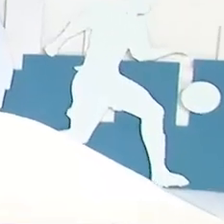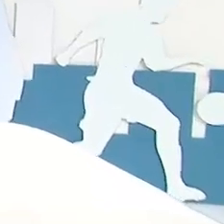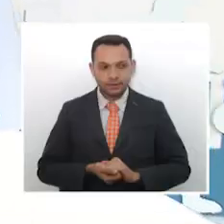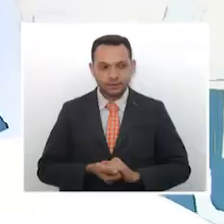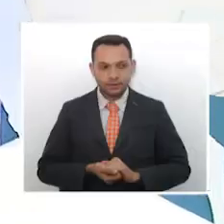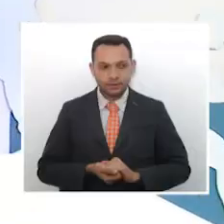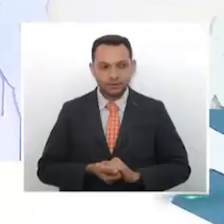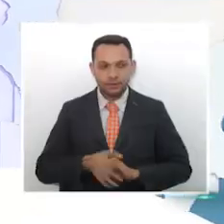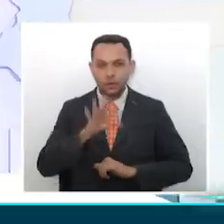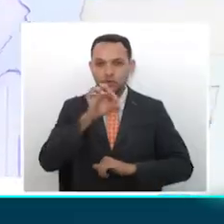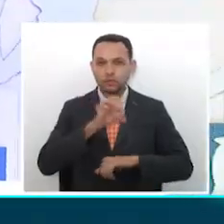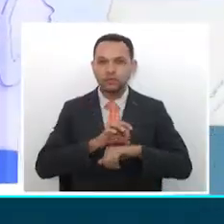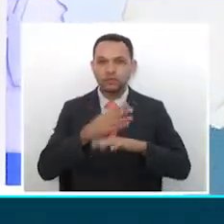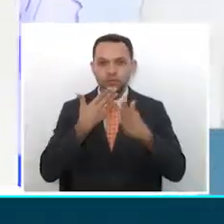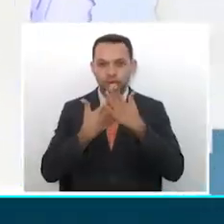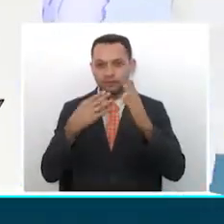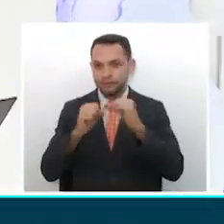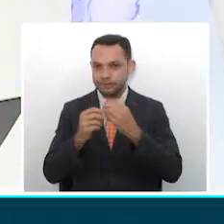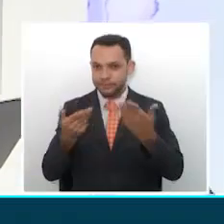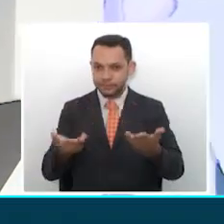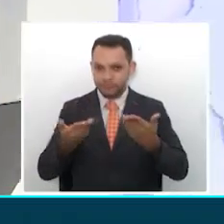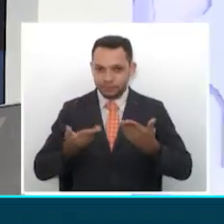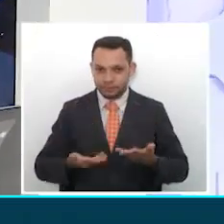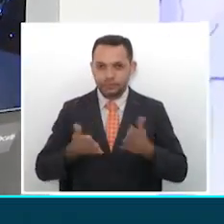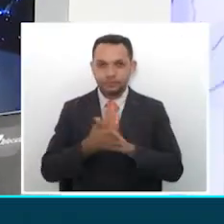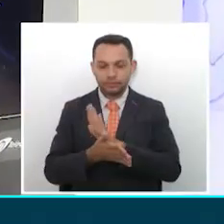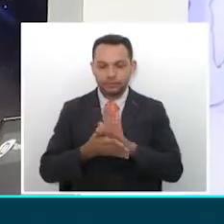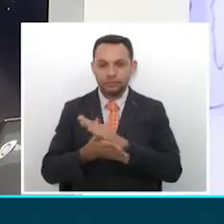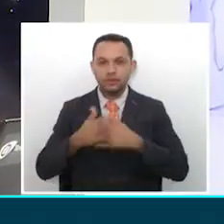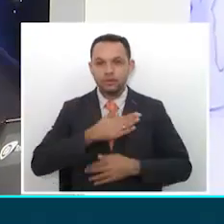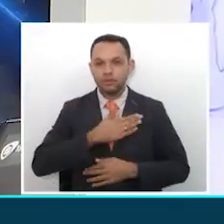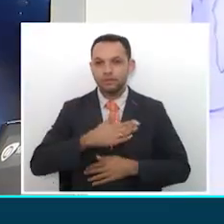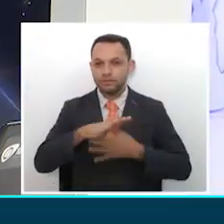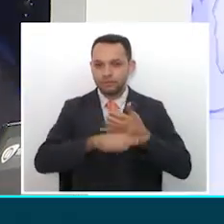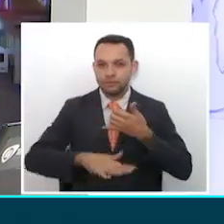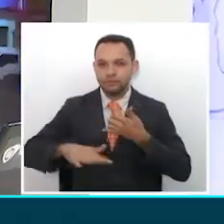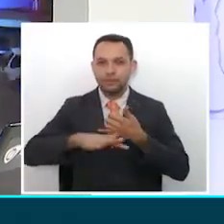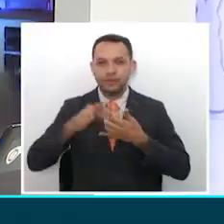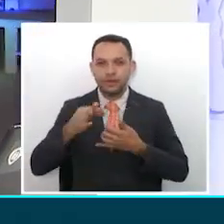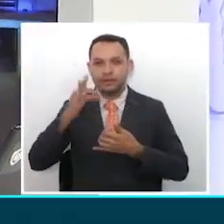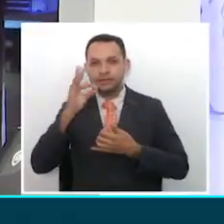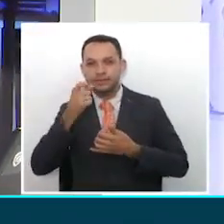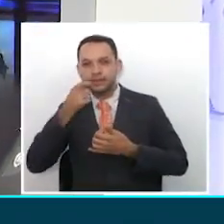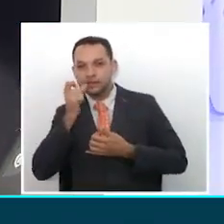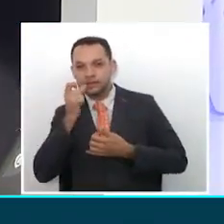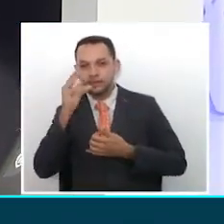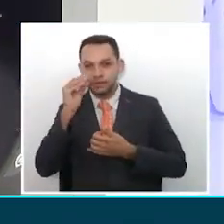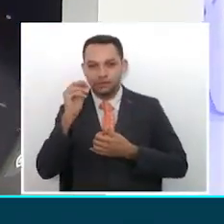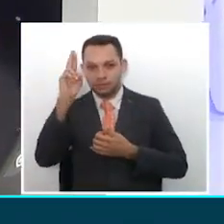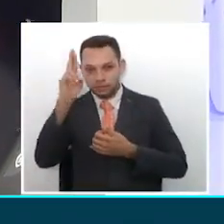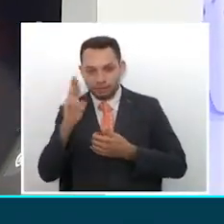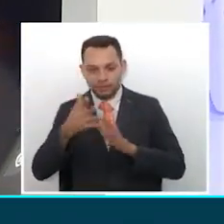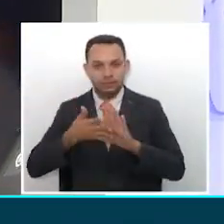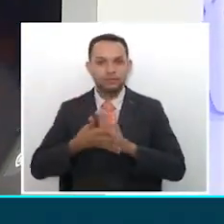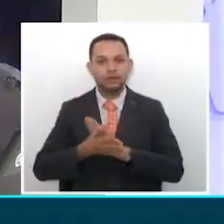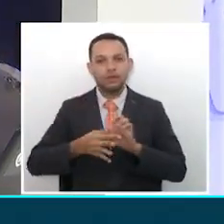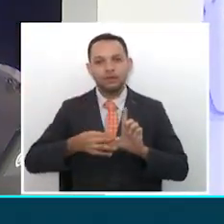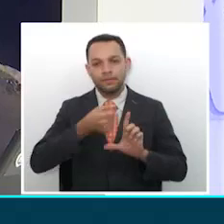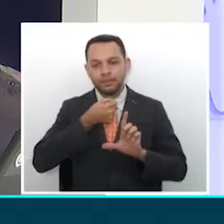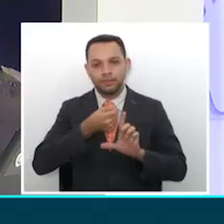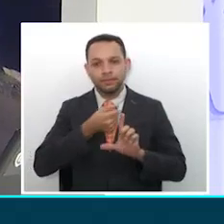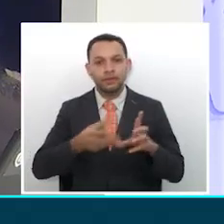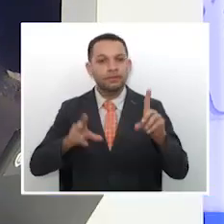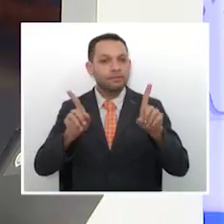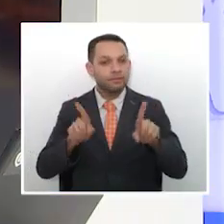Son las 8 en punto de la noche, ¿qué tal? Bienvenidos como siempre, un gusto saludarles con toda la información de Caldas, Quindío y Rizaralda en Telecafé Noticias. A esta hora también